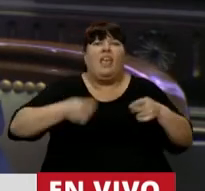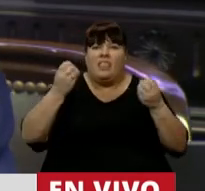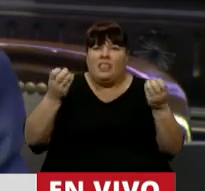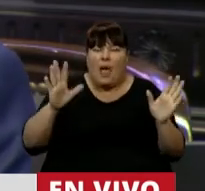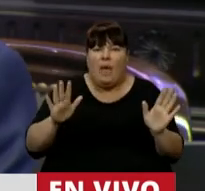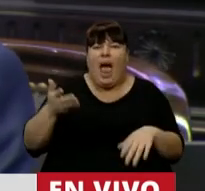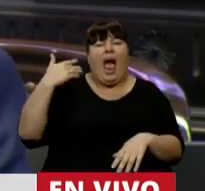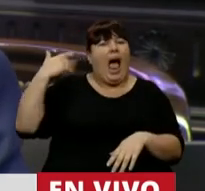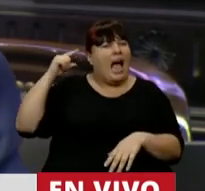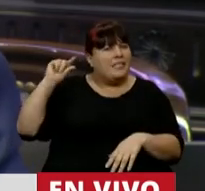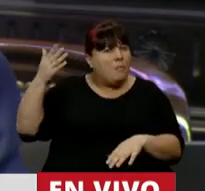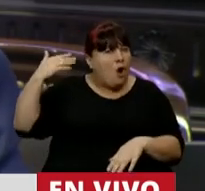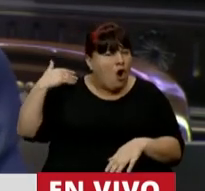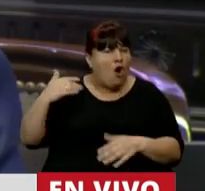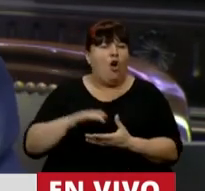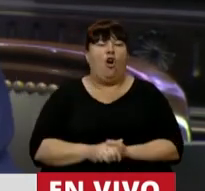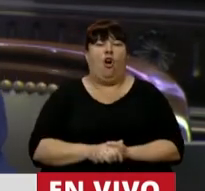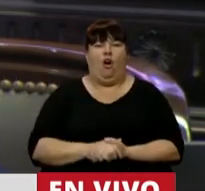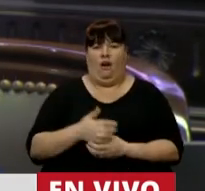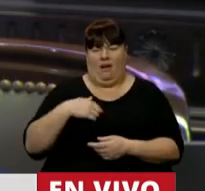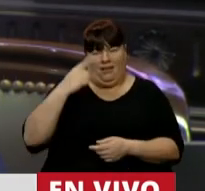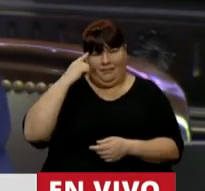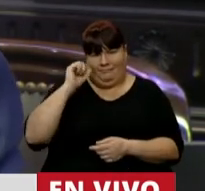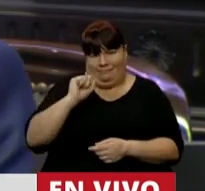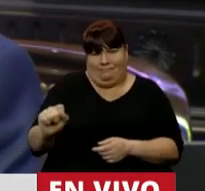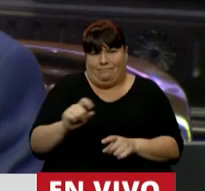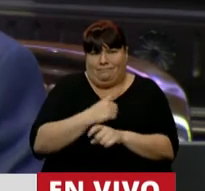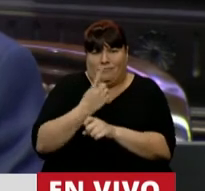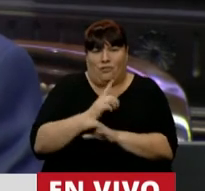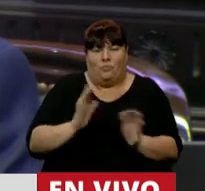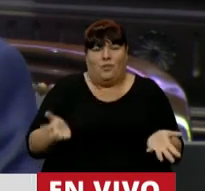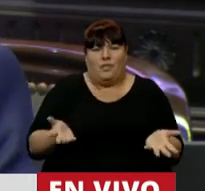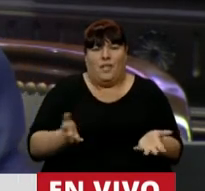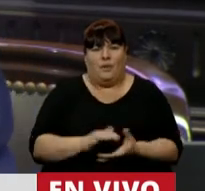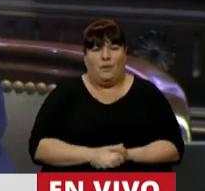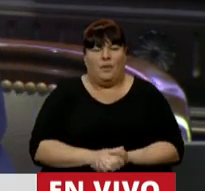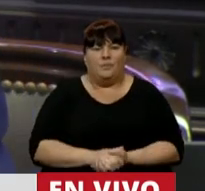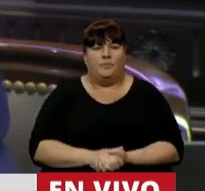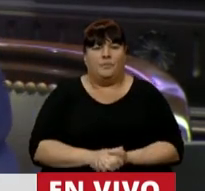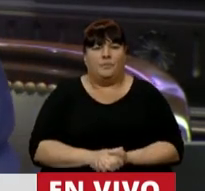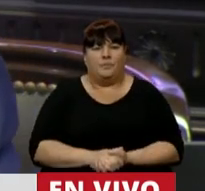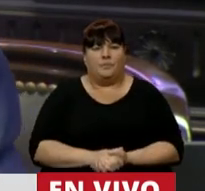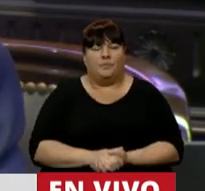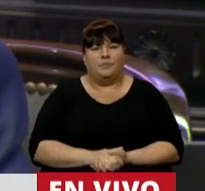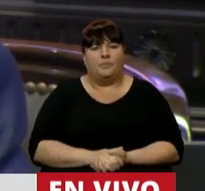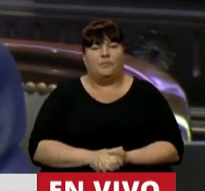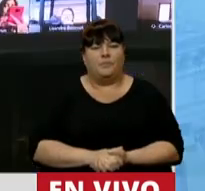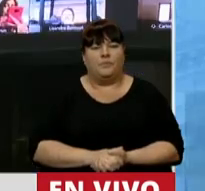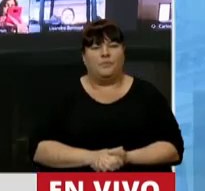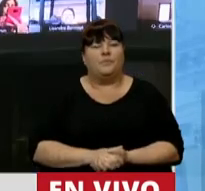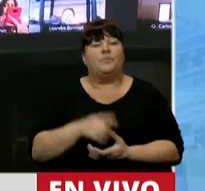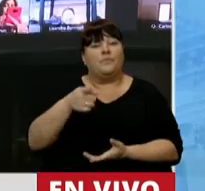que hasta hace muy poco tiempo no hubiéramos imaginado que podían suceder. Y